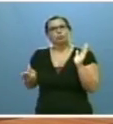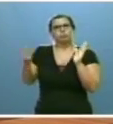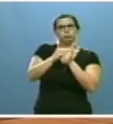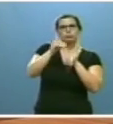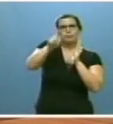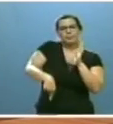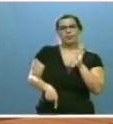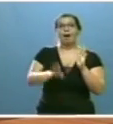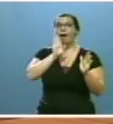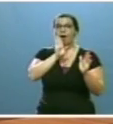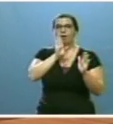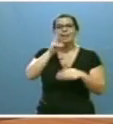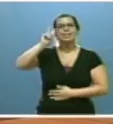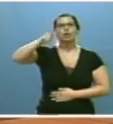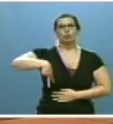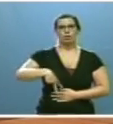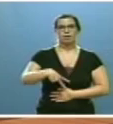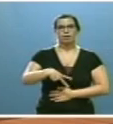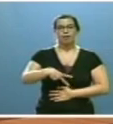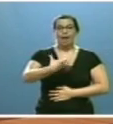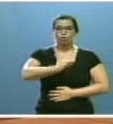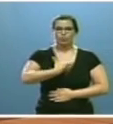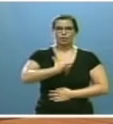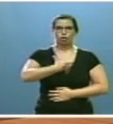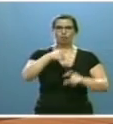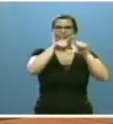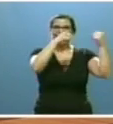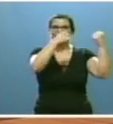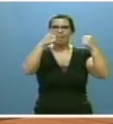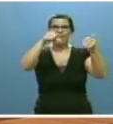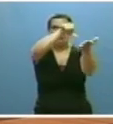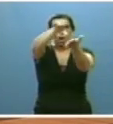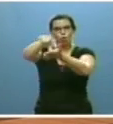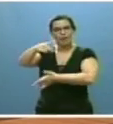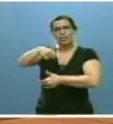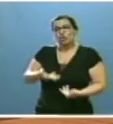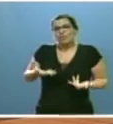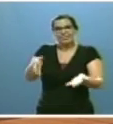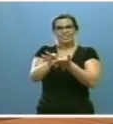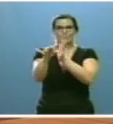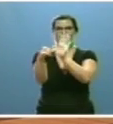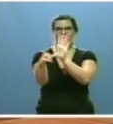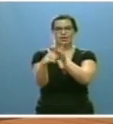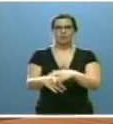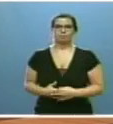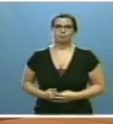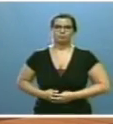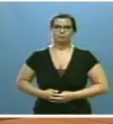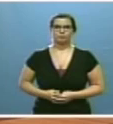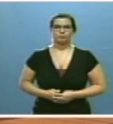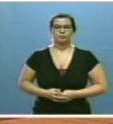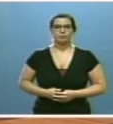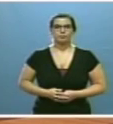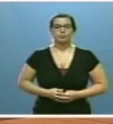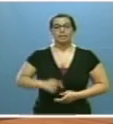dije, el reconocimiento del papel de las entidades locales como prestadoras de servicios de proximidad. Se